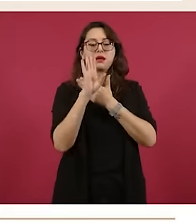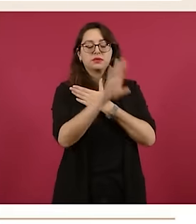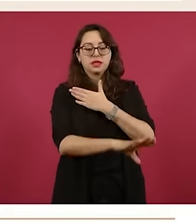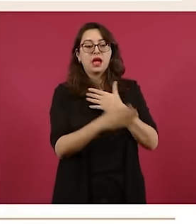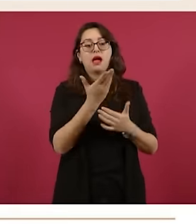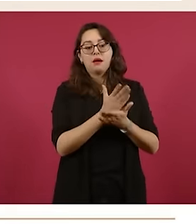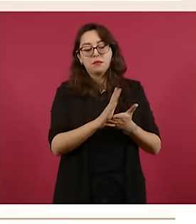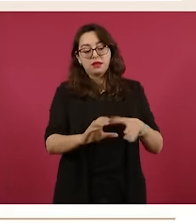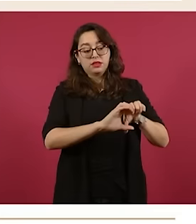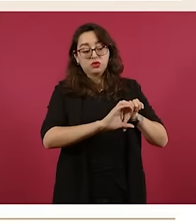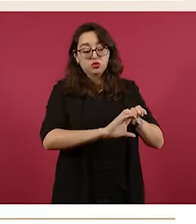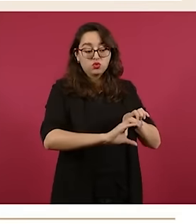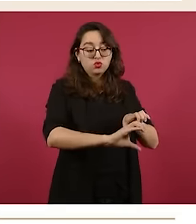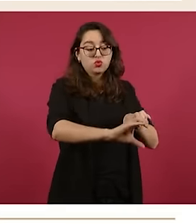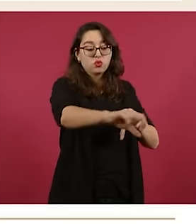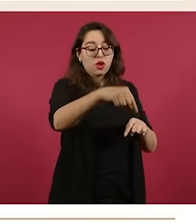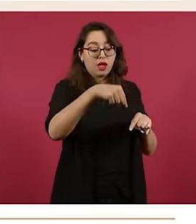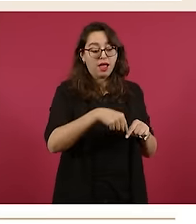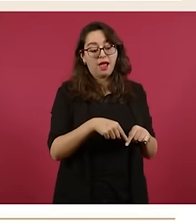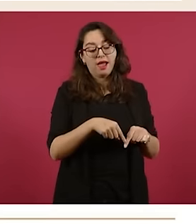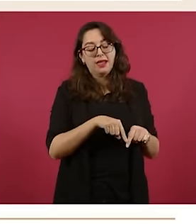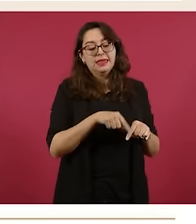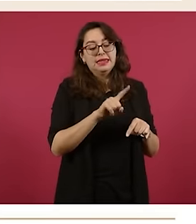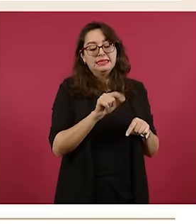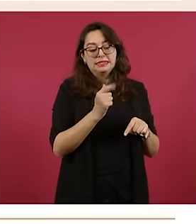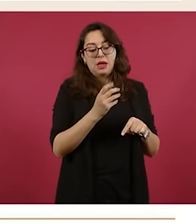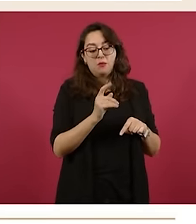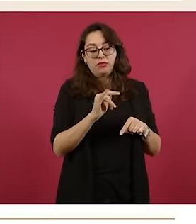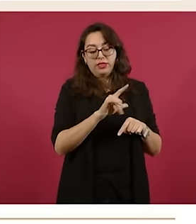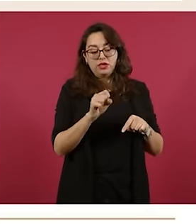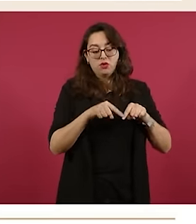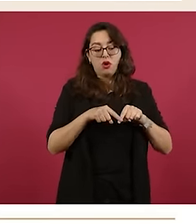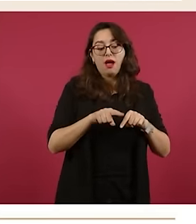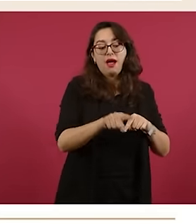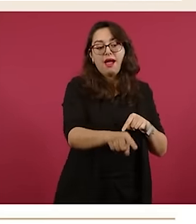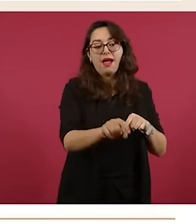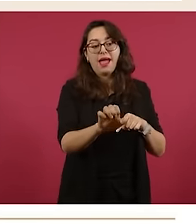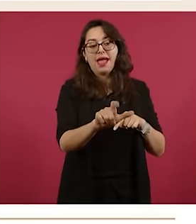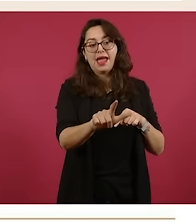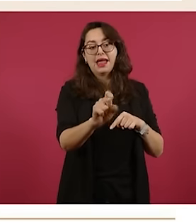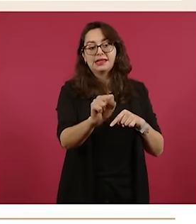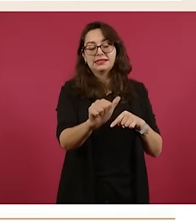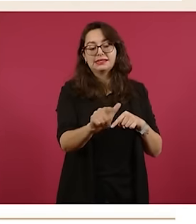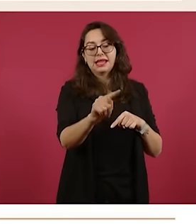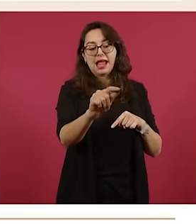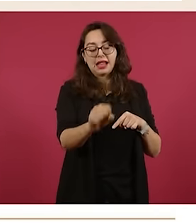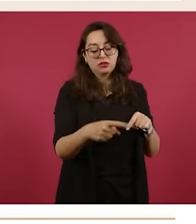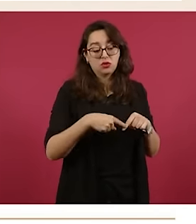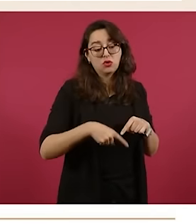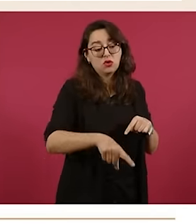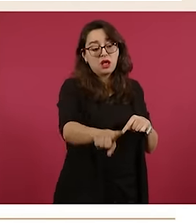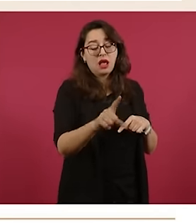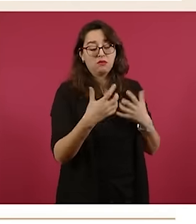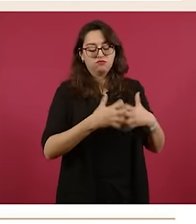acueducto que va desde la presa El Zapotillo hasta la presa El Salto con la construcción de una planta de bombeo por dos mil litros